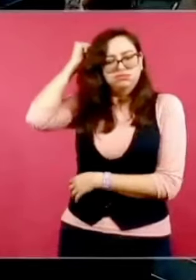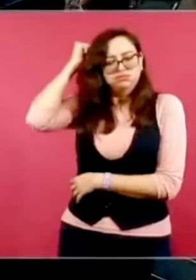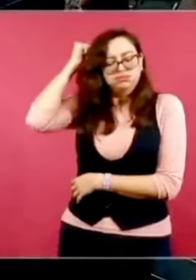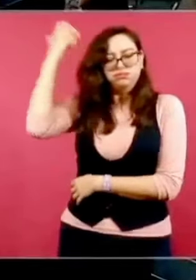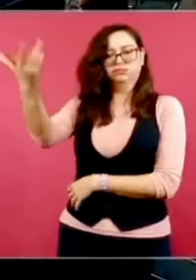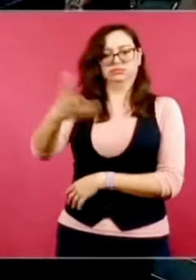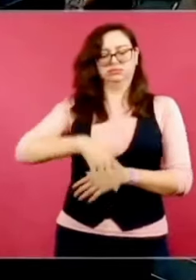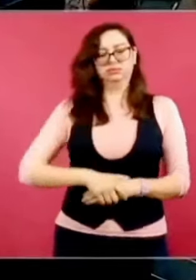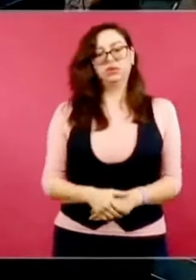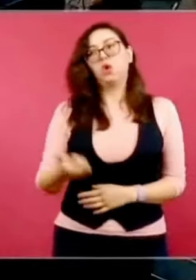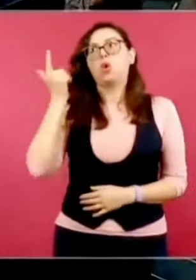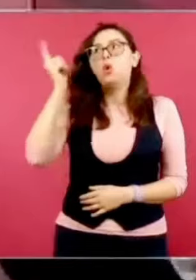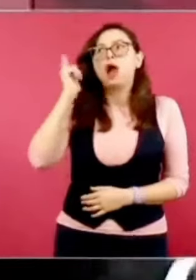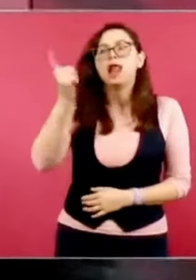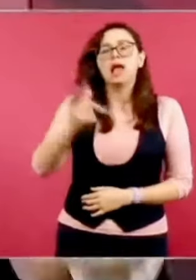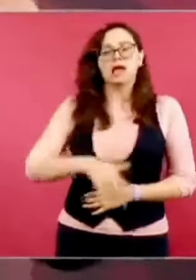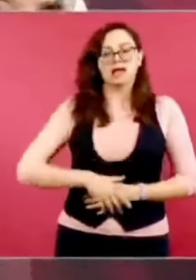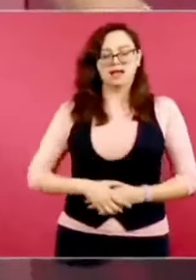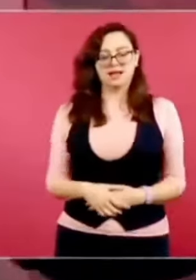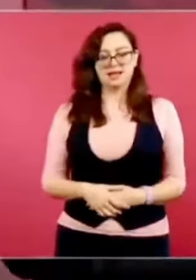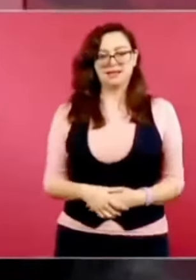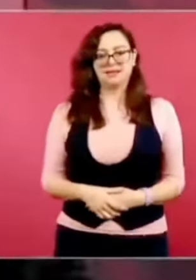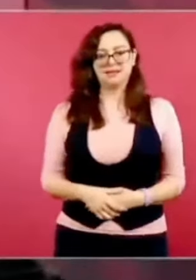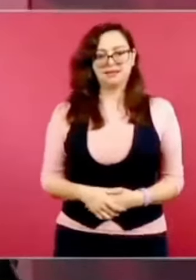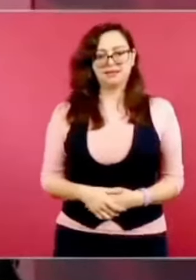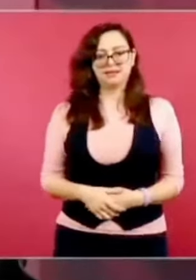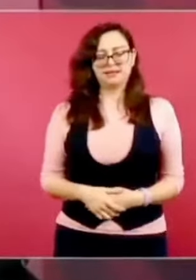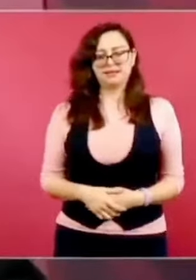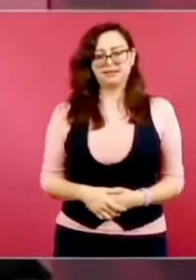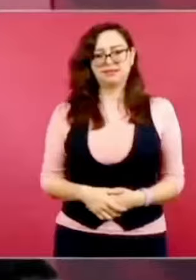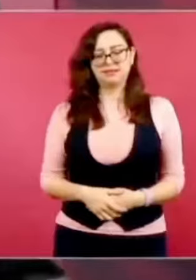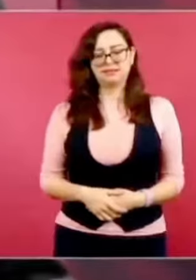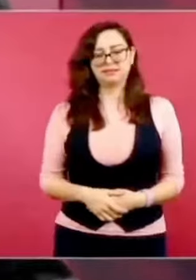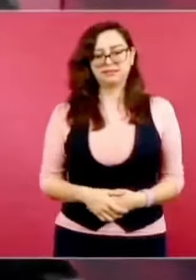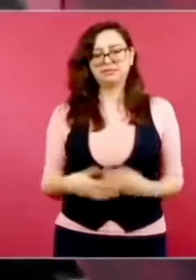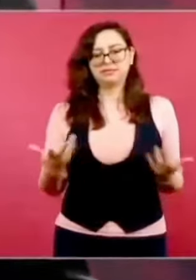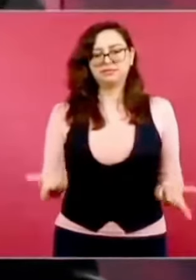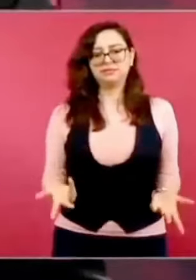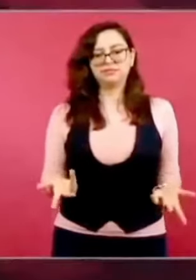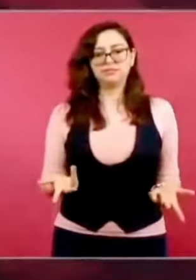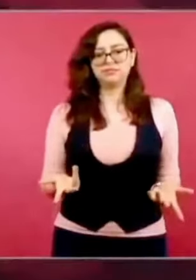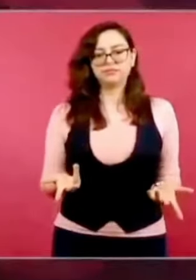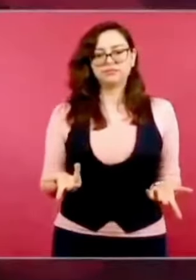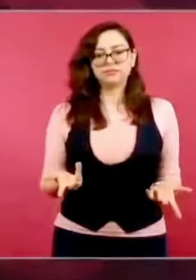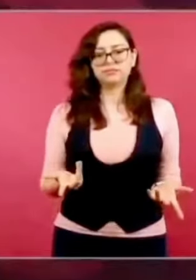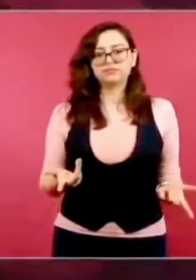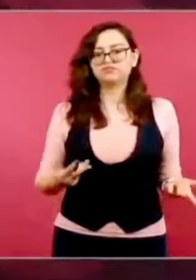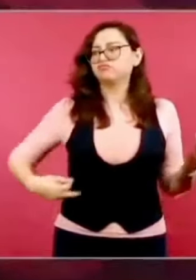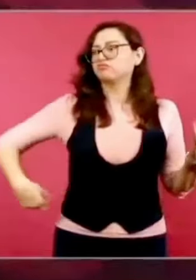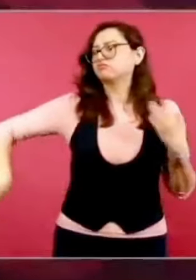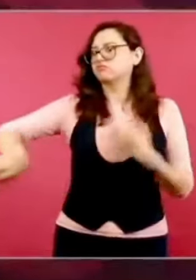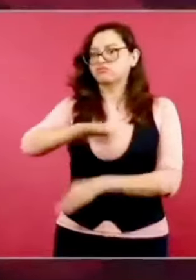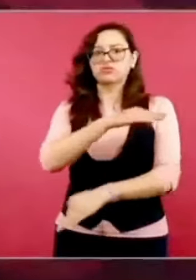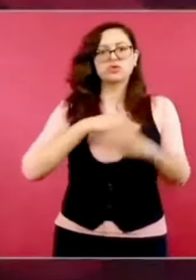Sí, y ojalá, y es lo que decíamos todos,